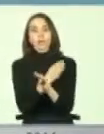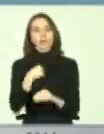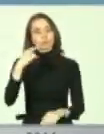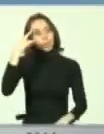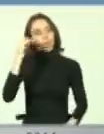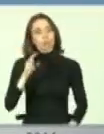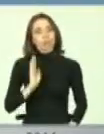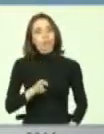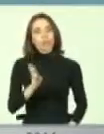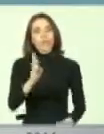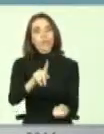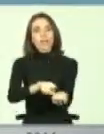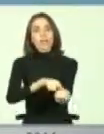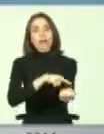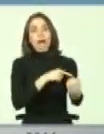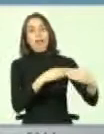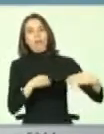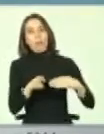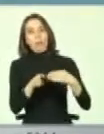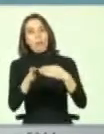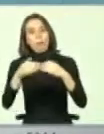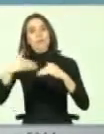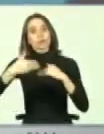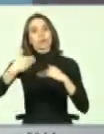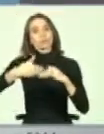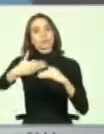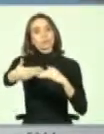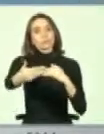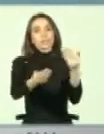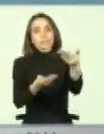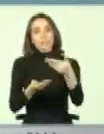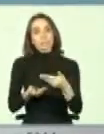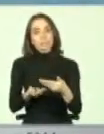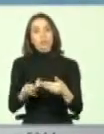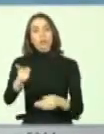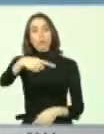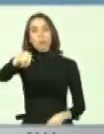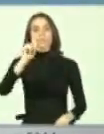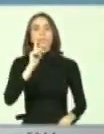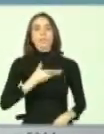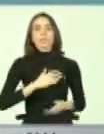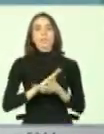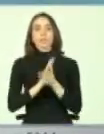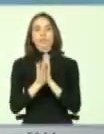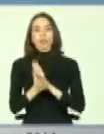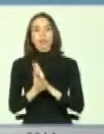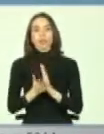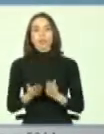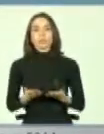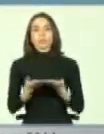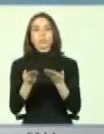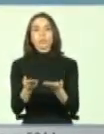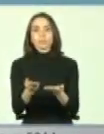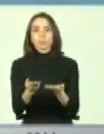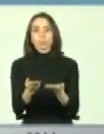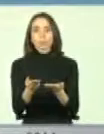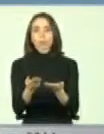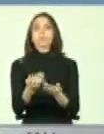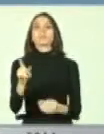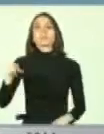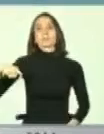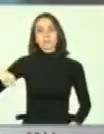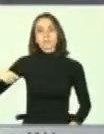creo que todavía tenemos un largo camino para recorrer y la invitación entonces es decirle cuenten con toda nuestra disposición como Senado,